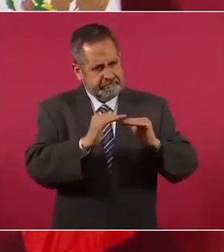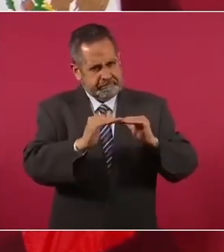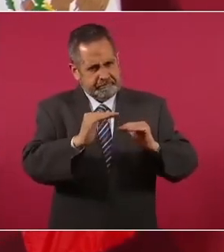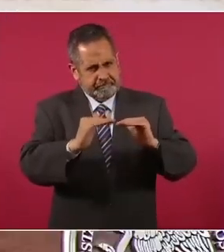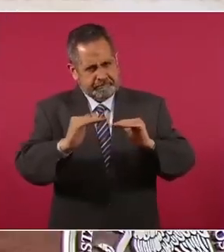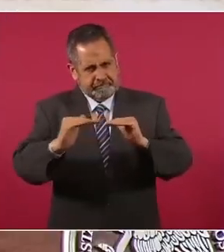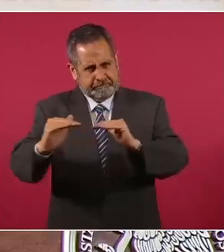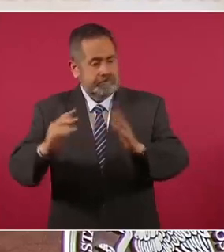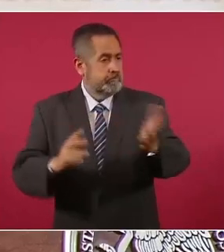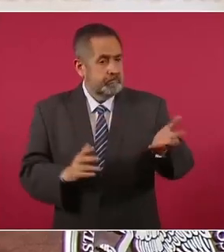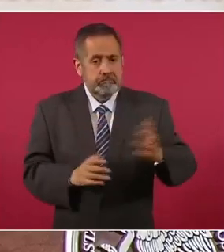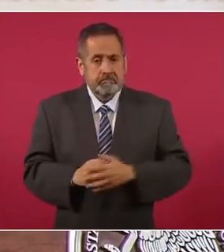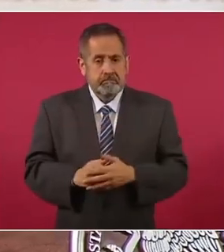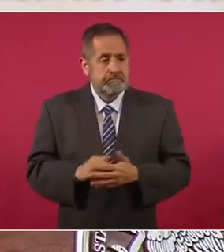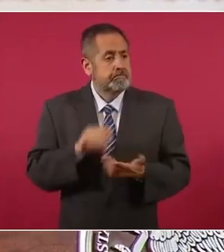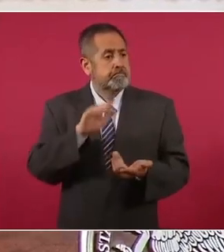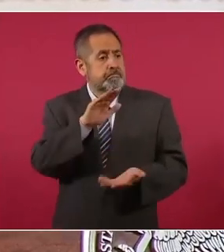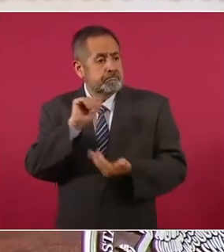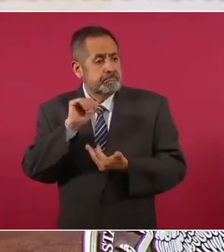tenemos recaudación